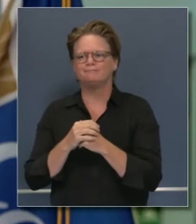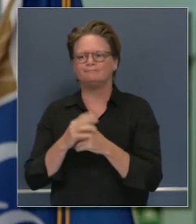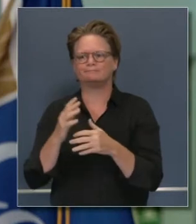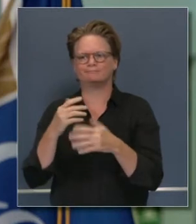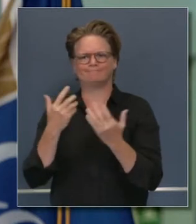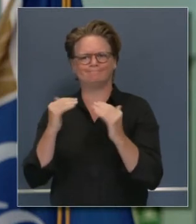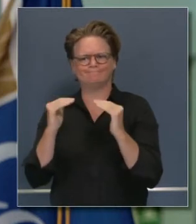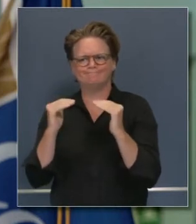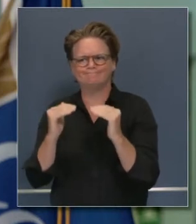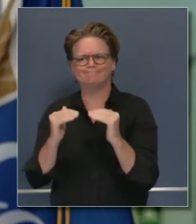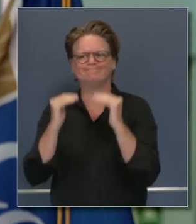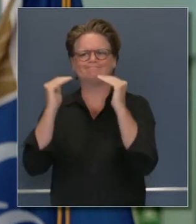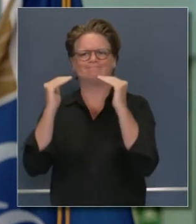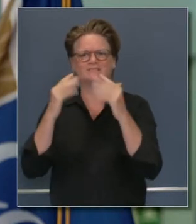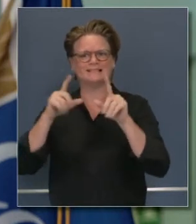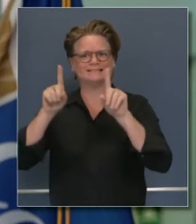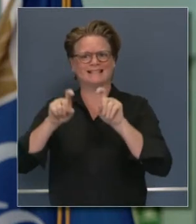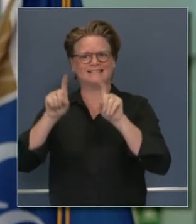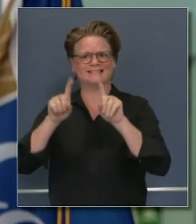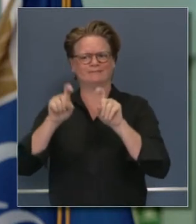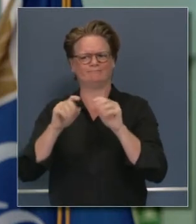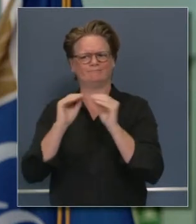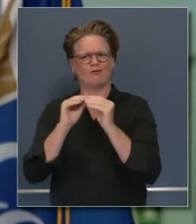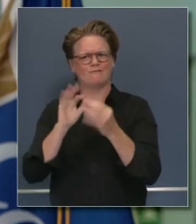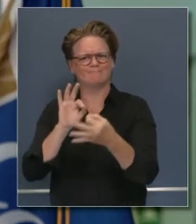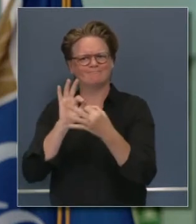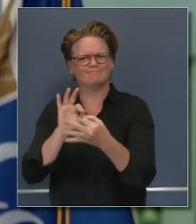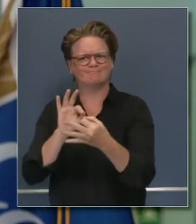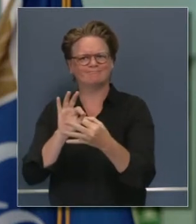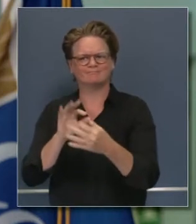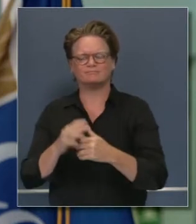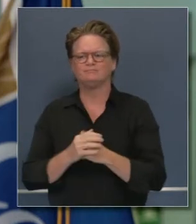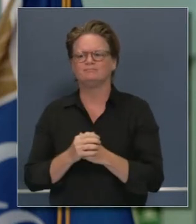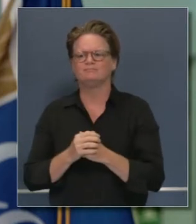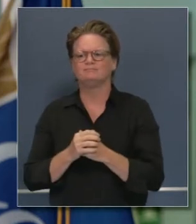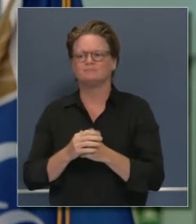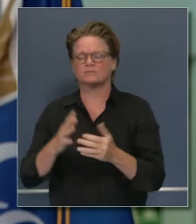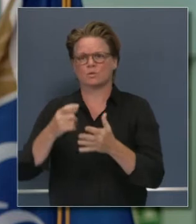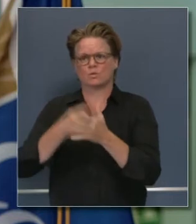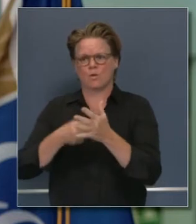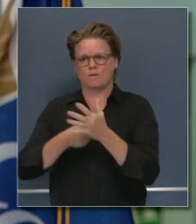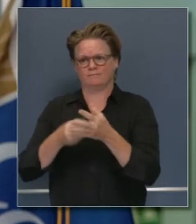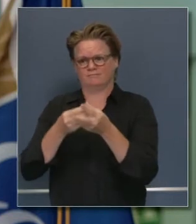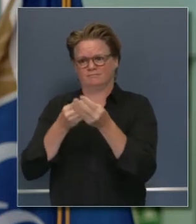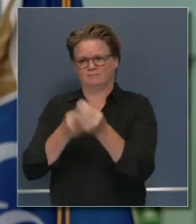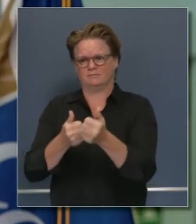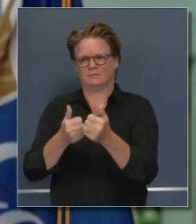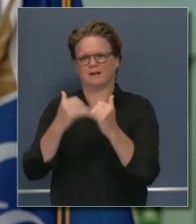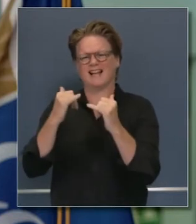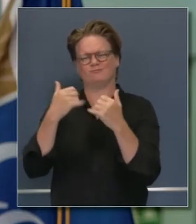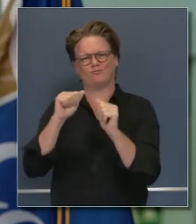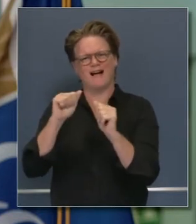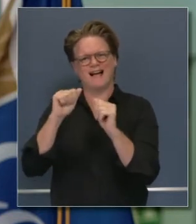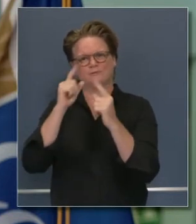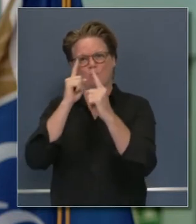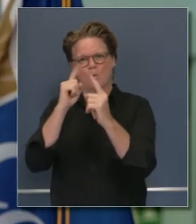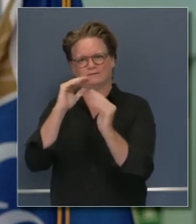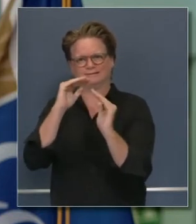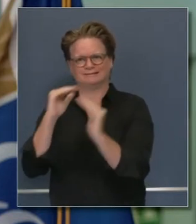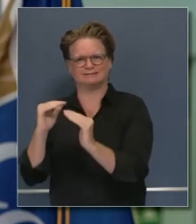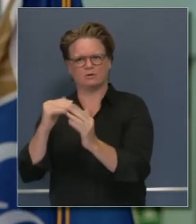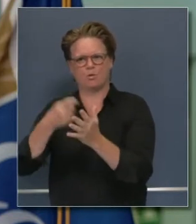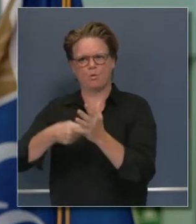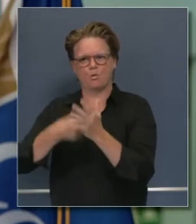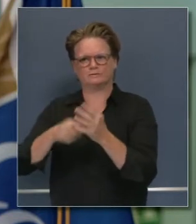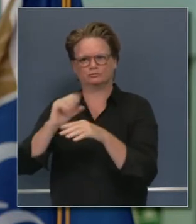los exámenes de COVID para bajar los costos para todo el mundo y mejorar la confiabilidad y el